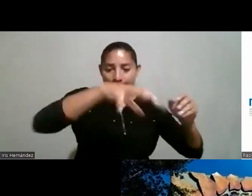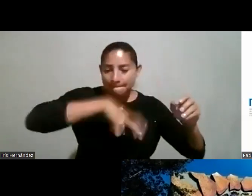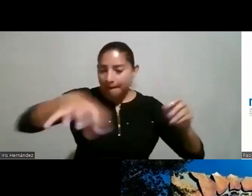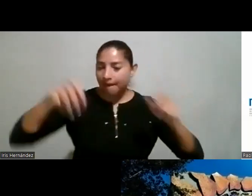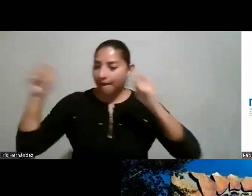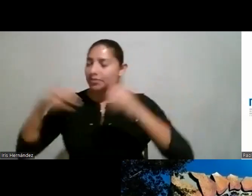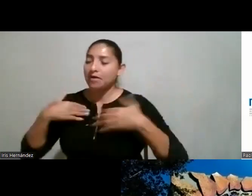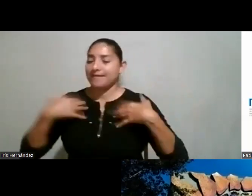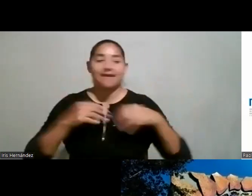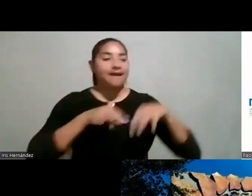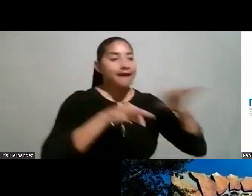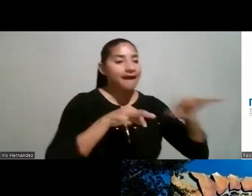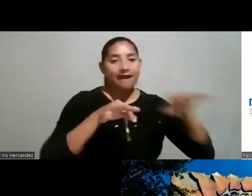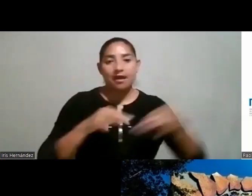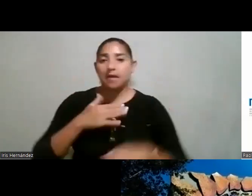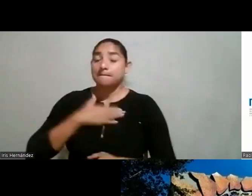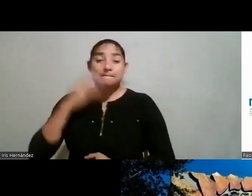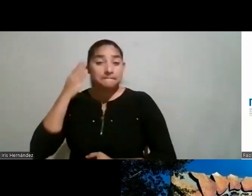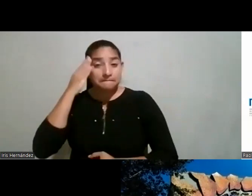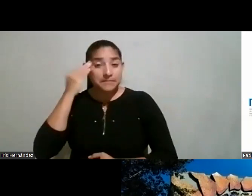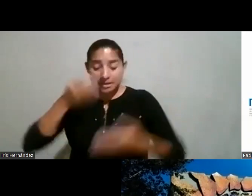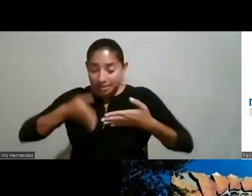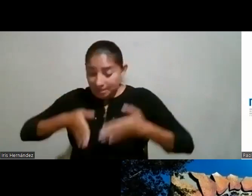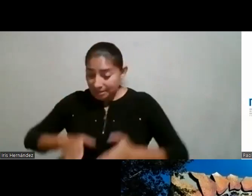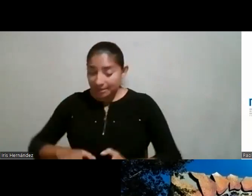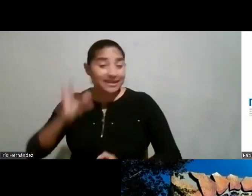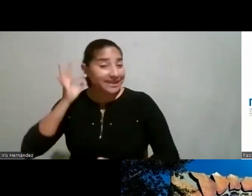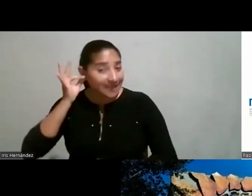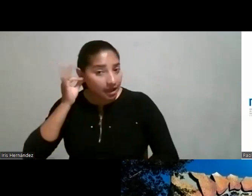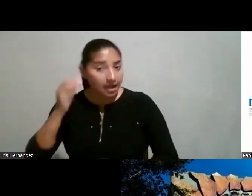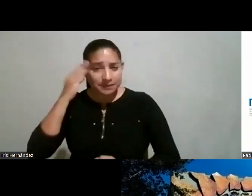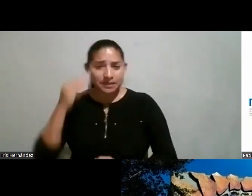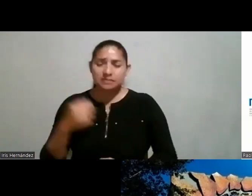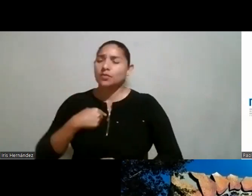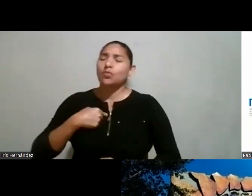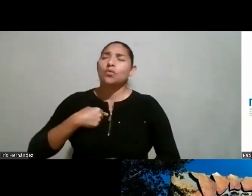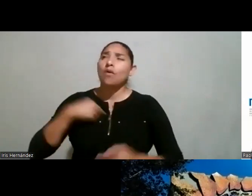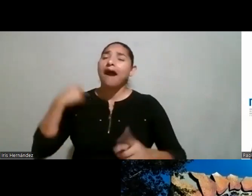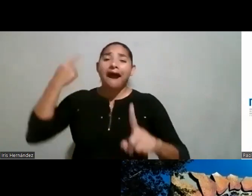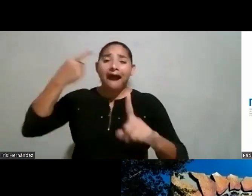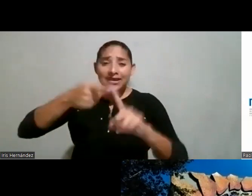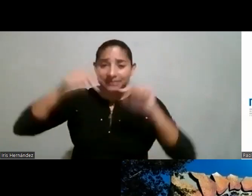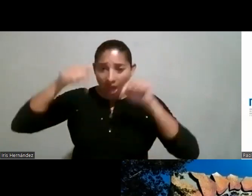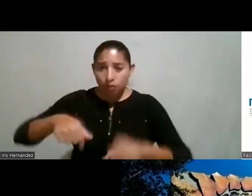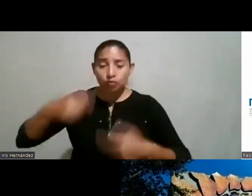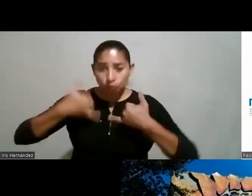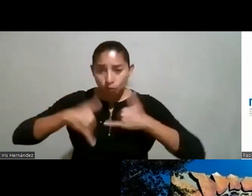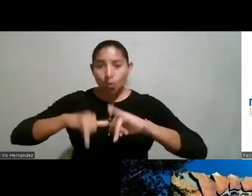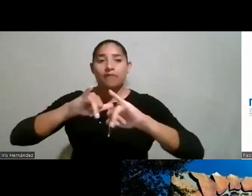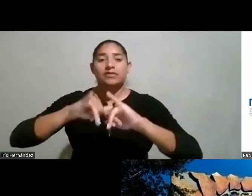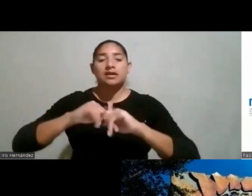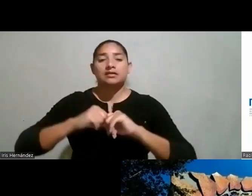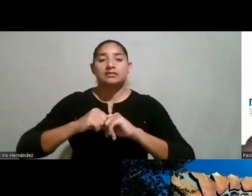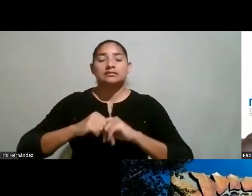y la experiencia de mi hija fue tan la marcó tanto que hasta ahora incluso nosotros hicimos año y medio